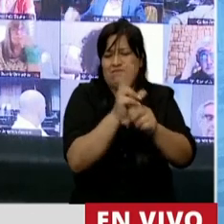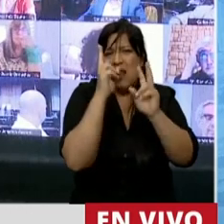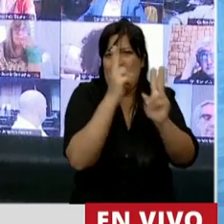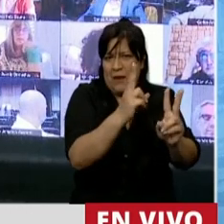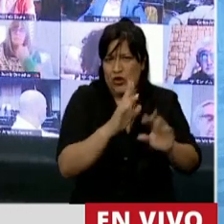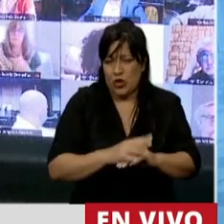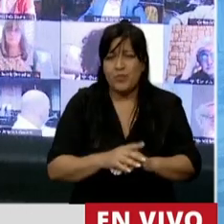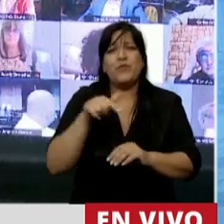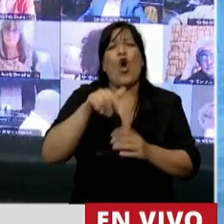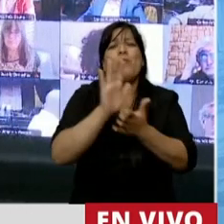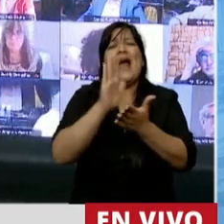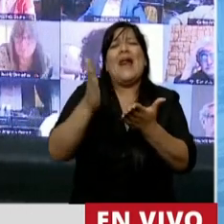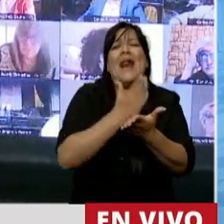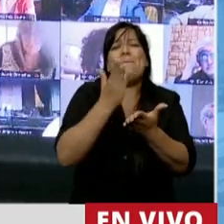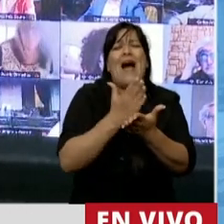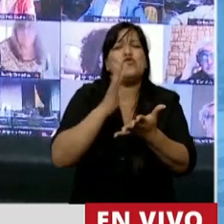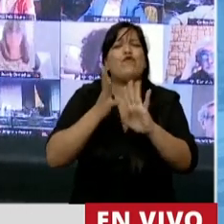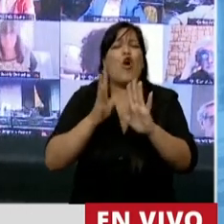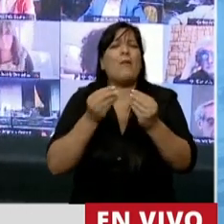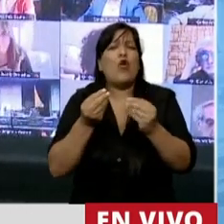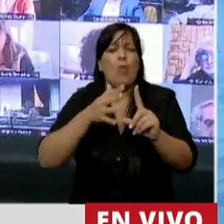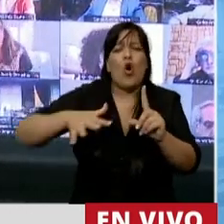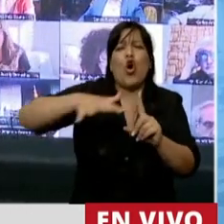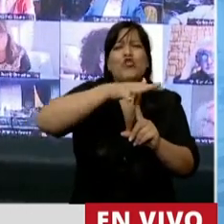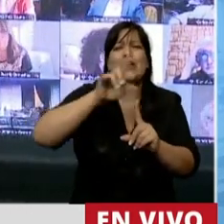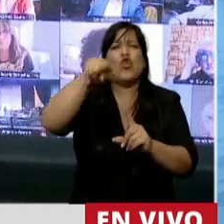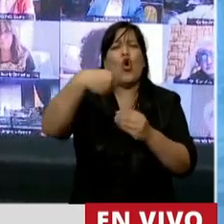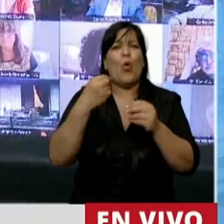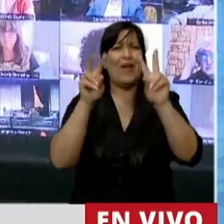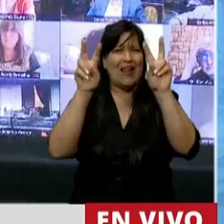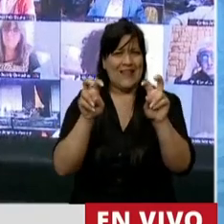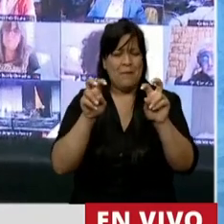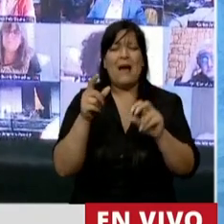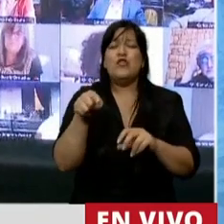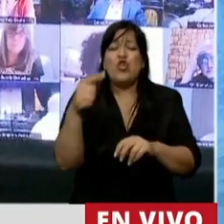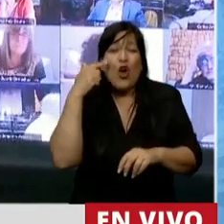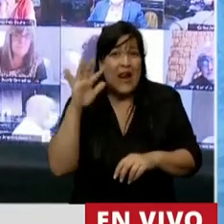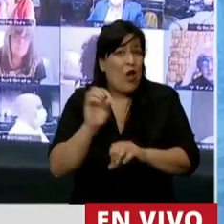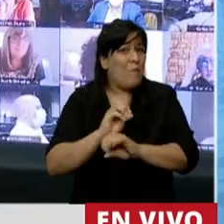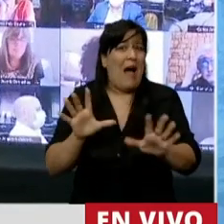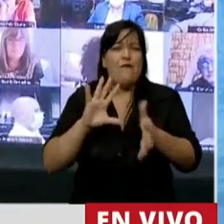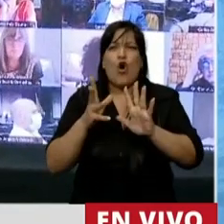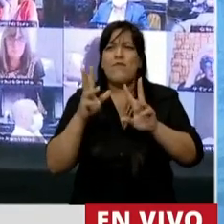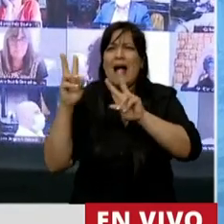Estoy haciendo un repaso de dónde hay que contextualizar este tema, porque yo creo que está mal contextualizado.